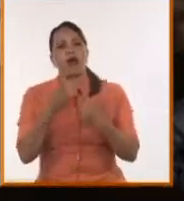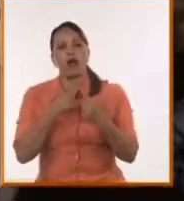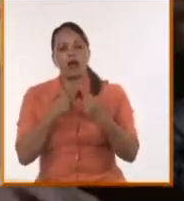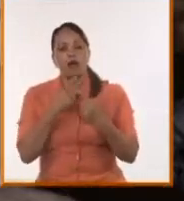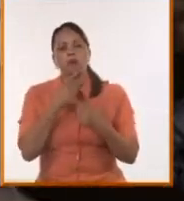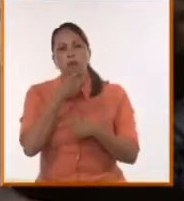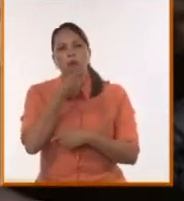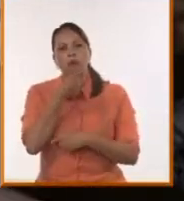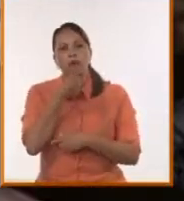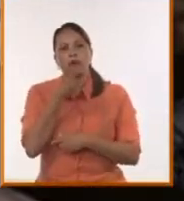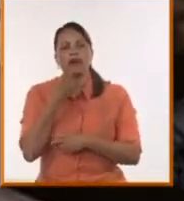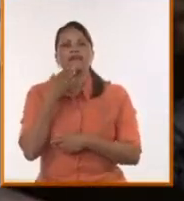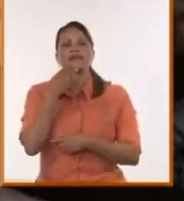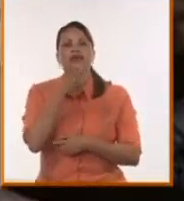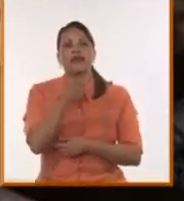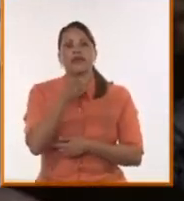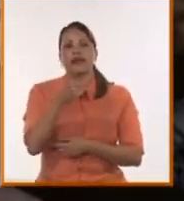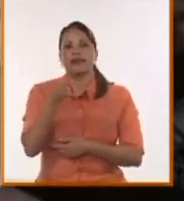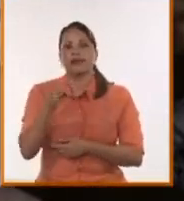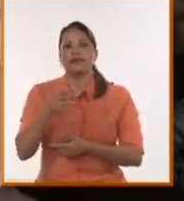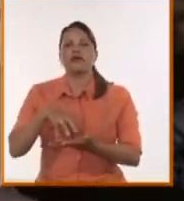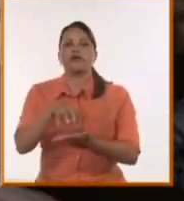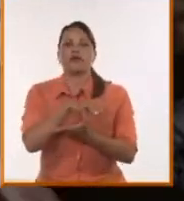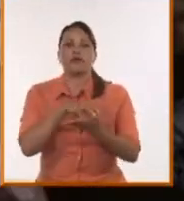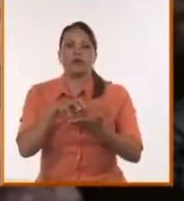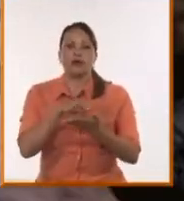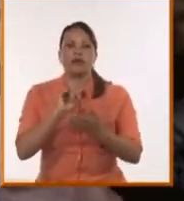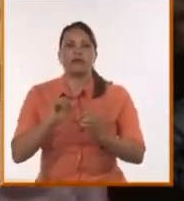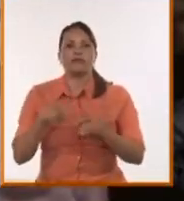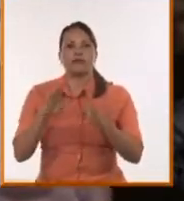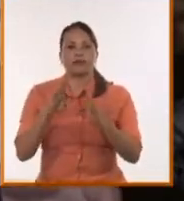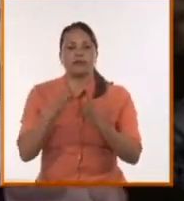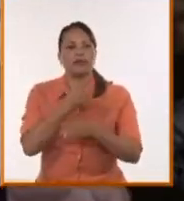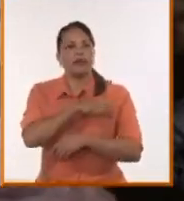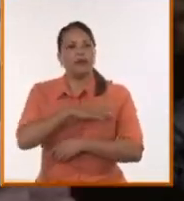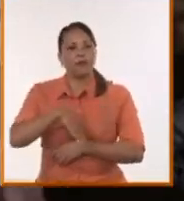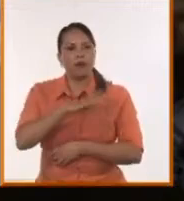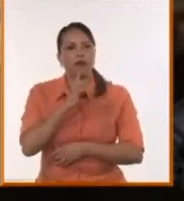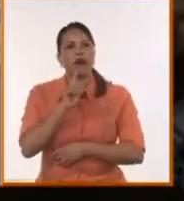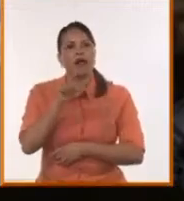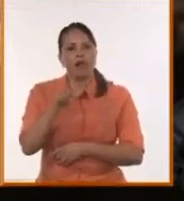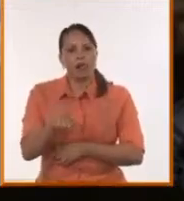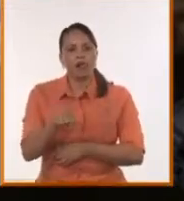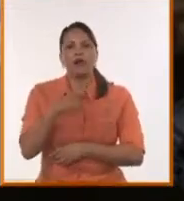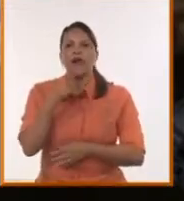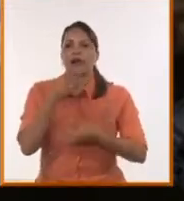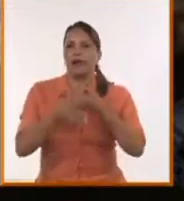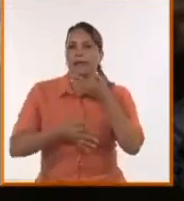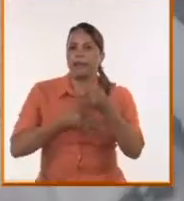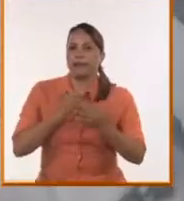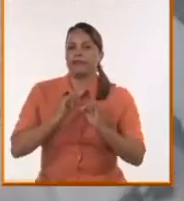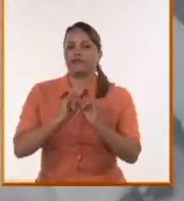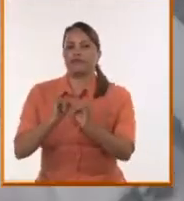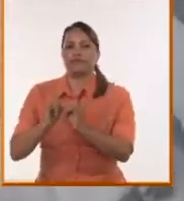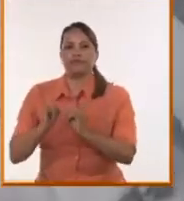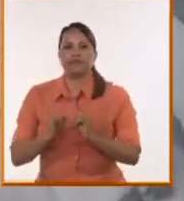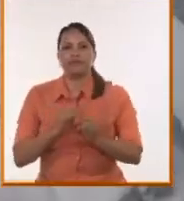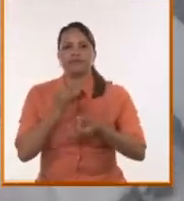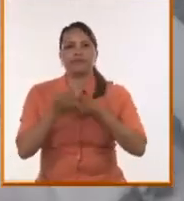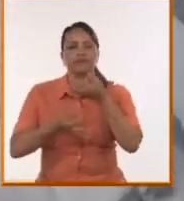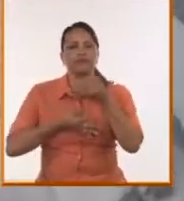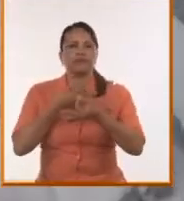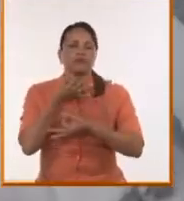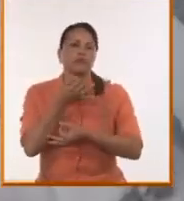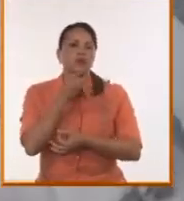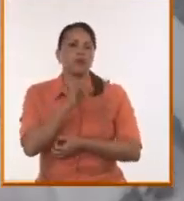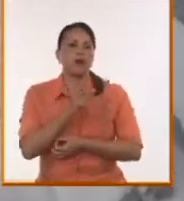ir a nuestras instituciones públicas donde se pueden dar los argumentos, donde se pueden dar las explicaciones, donde incluso